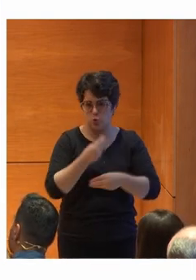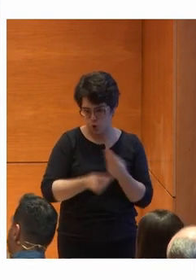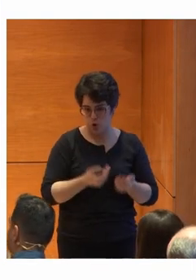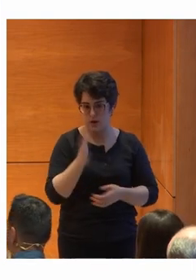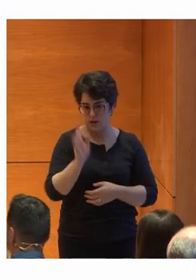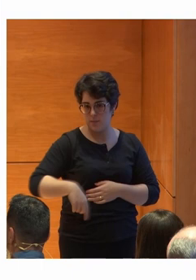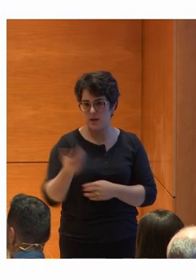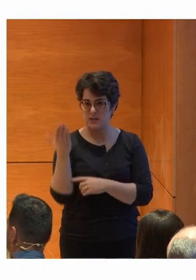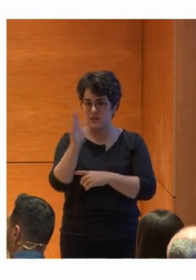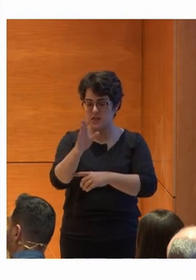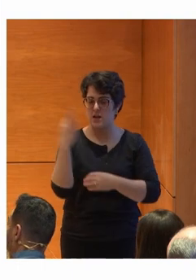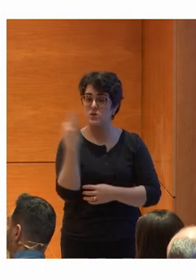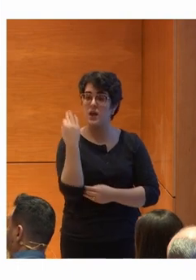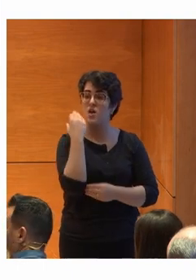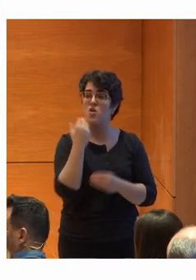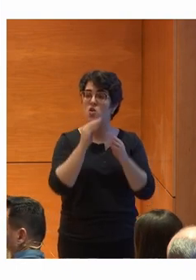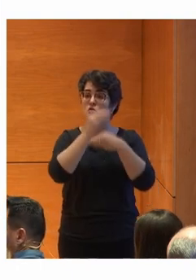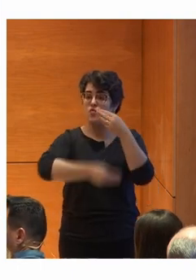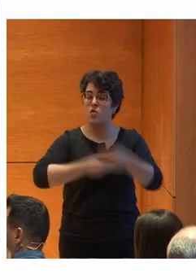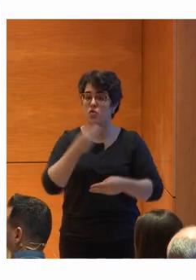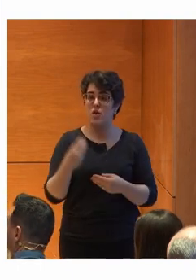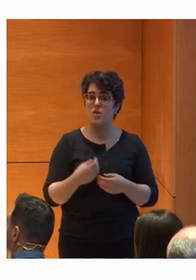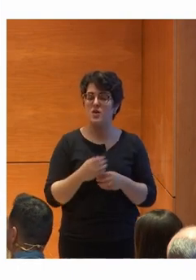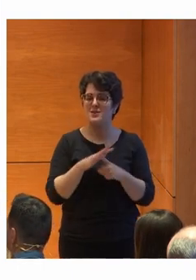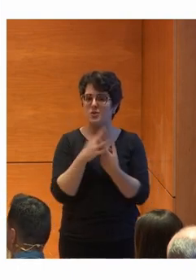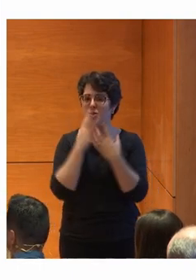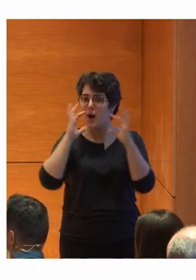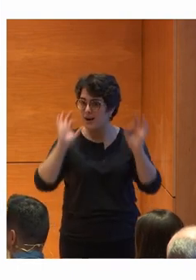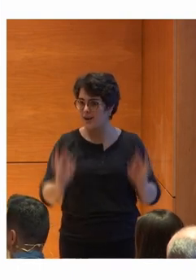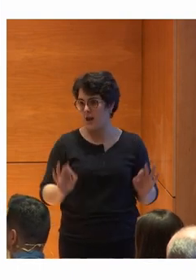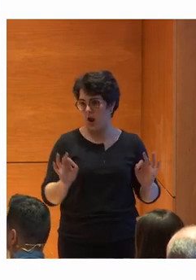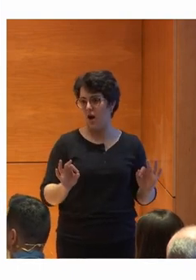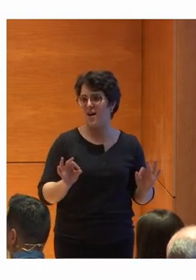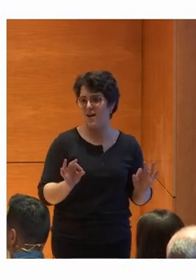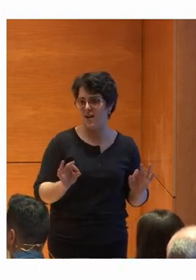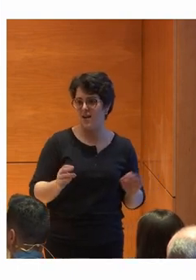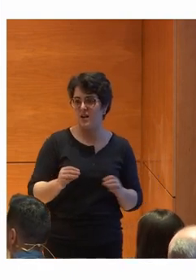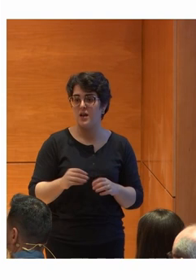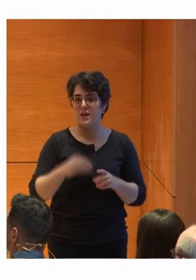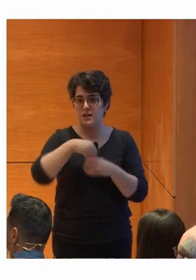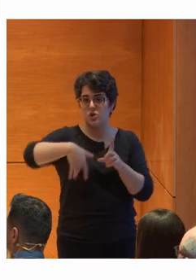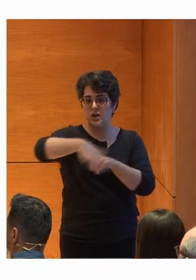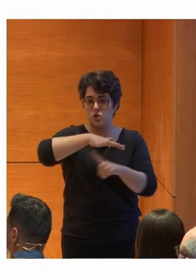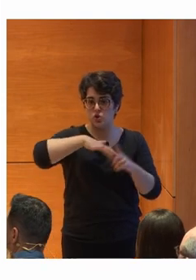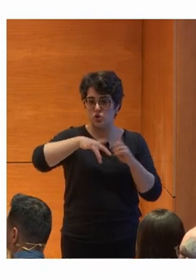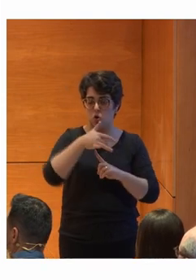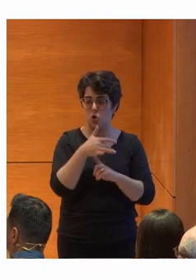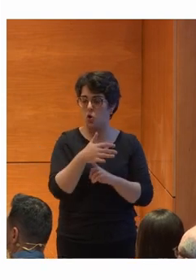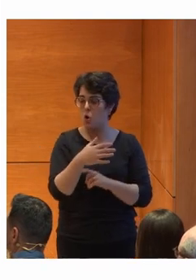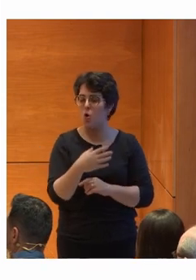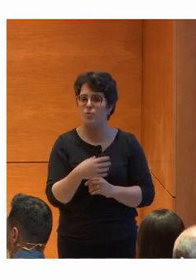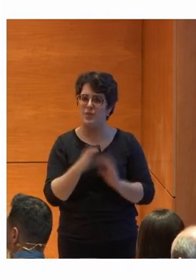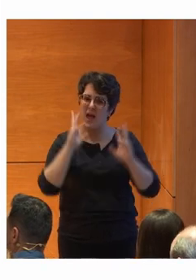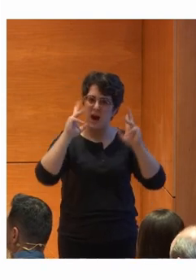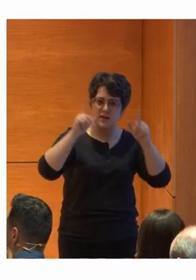gustaría enseñaros el funcionamiento con un caso real dentro de un entorno muy